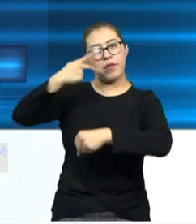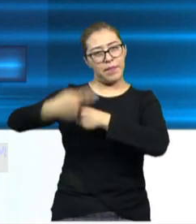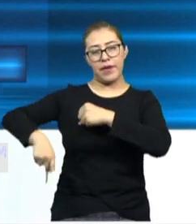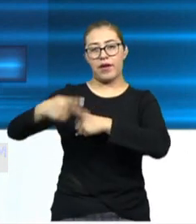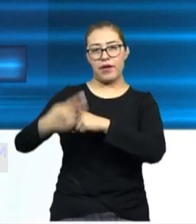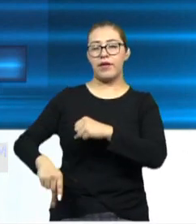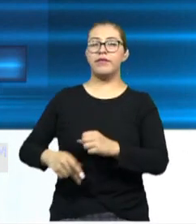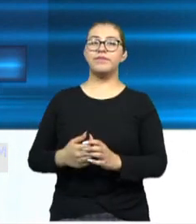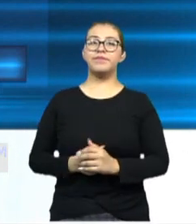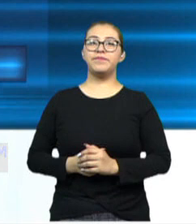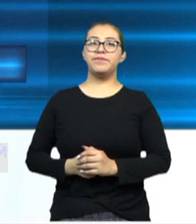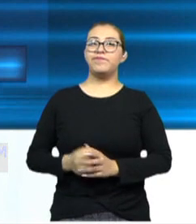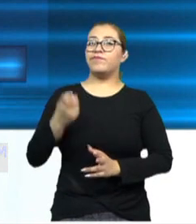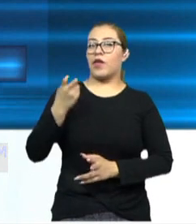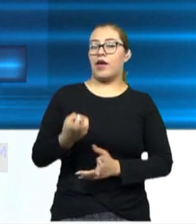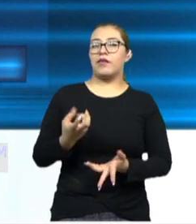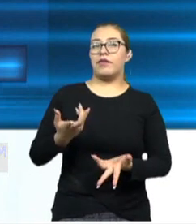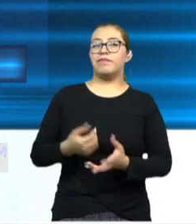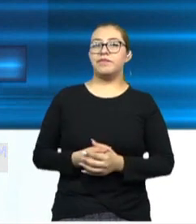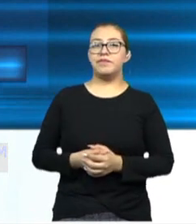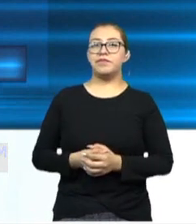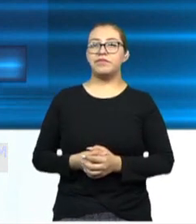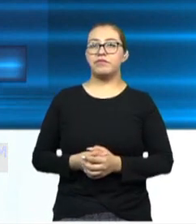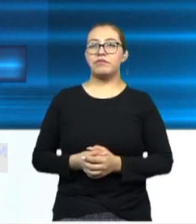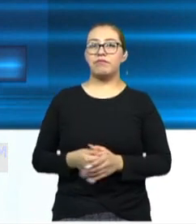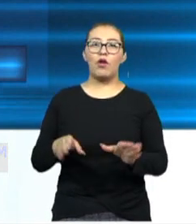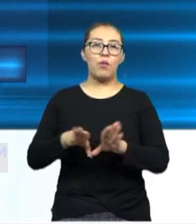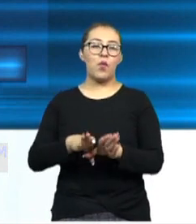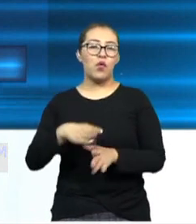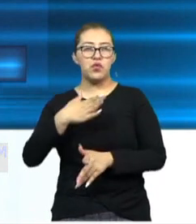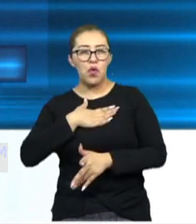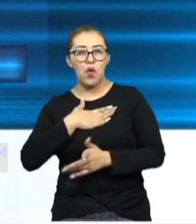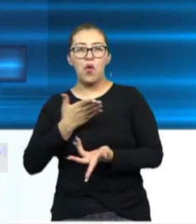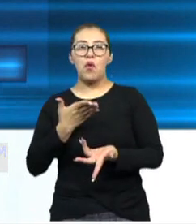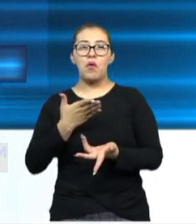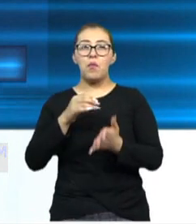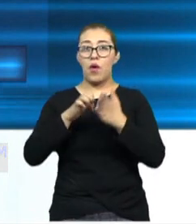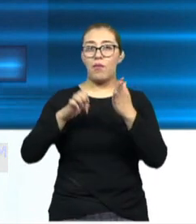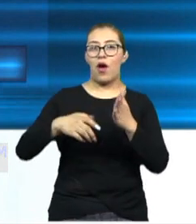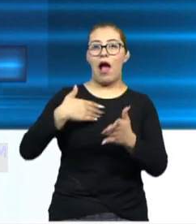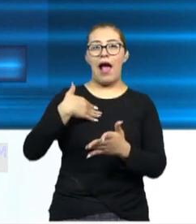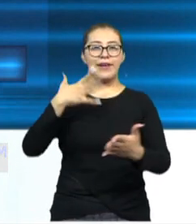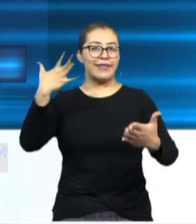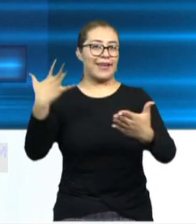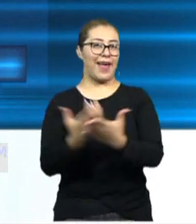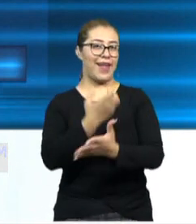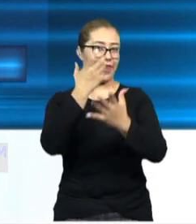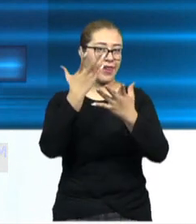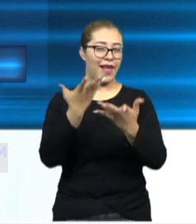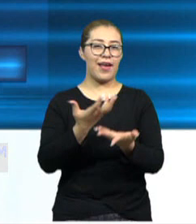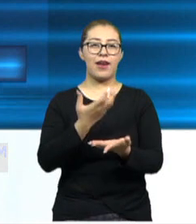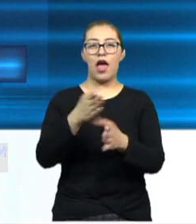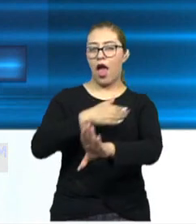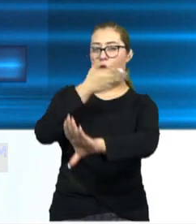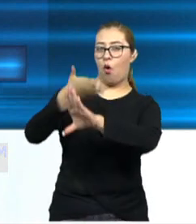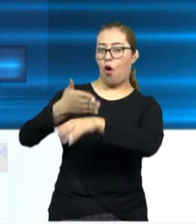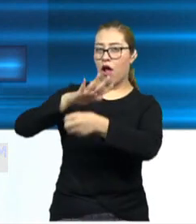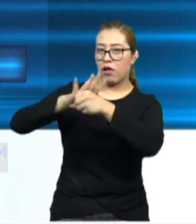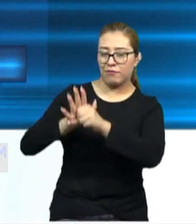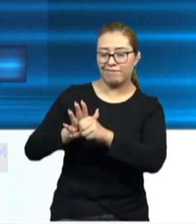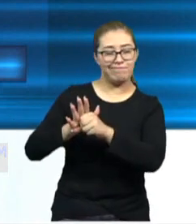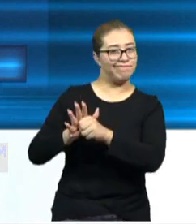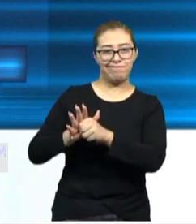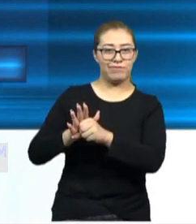Así es que pues no quiero sonar como pues cantar victoria antes de tiempo, pero sí se requerirán